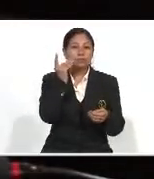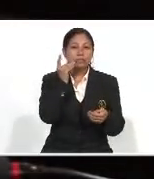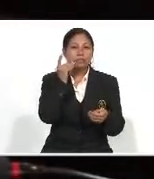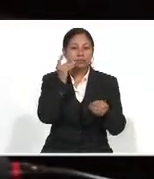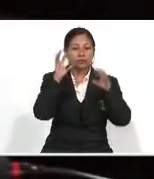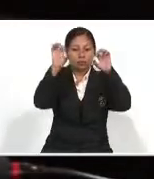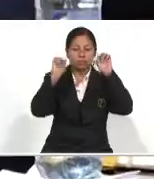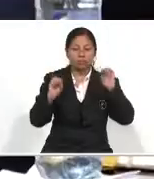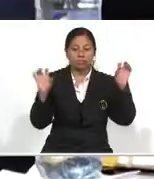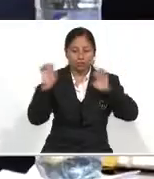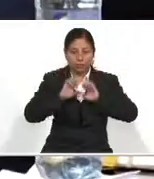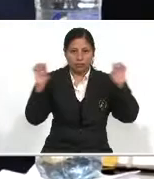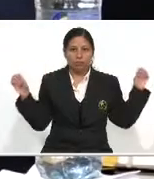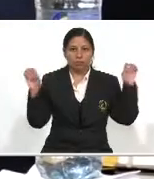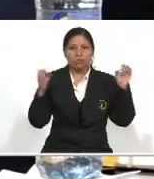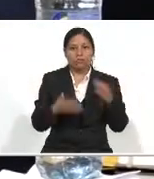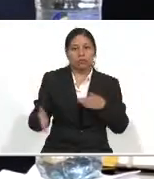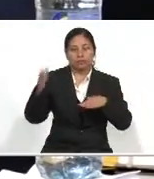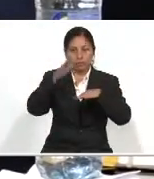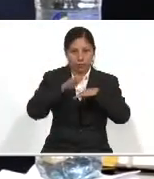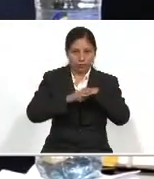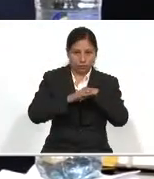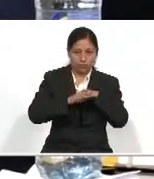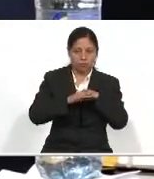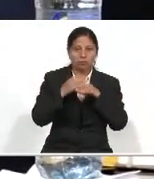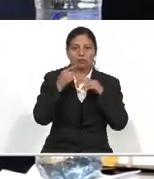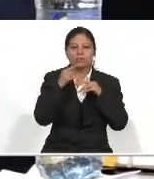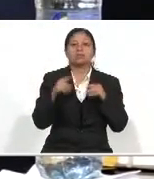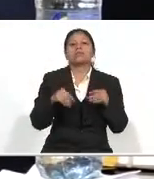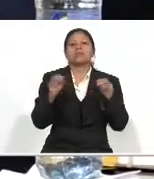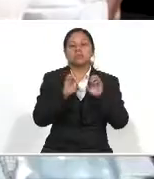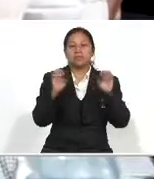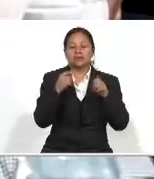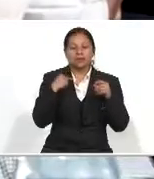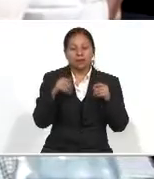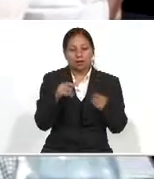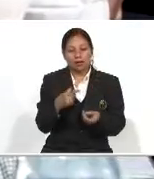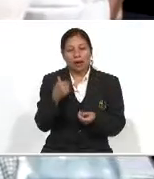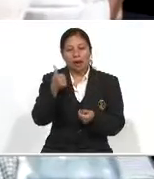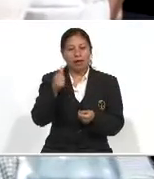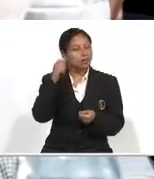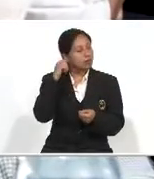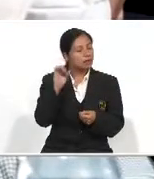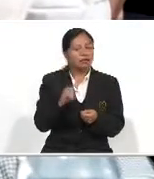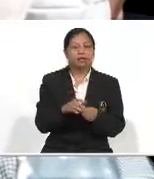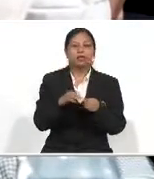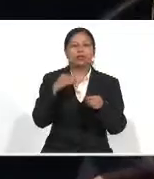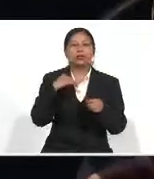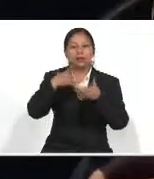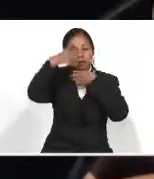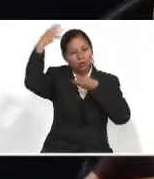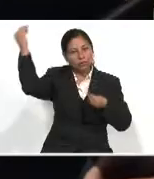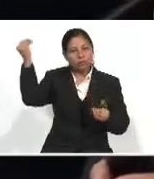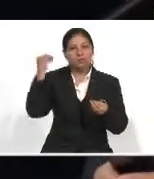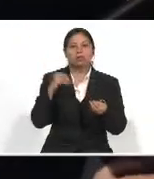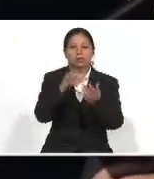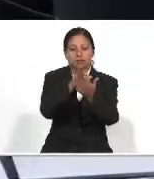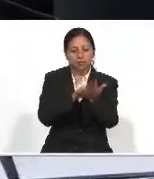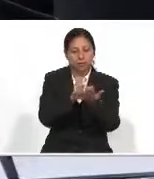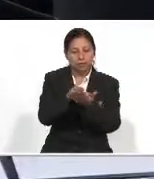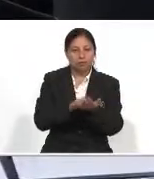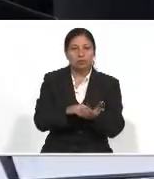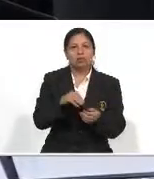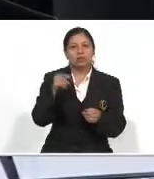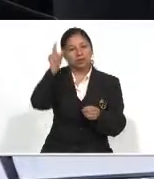de Educación Física de IGEF, además autoridades de la Confederación Deportiva Autónoma de Guatemala, CDAG, Universidad de San Carlos de Guatemala, Contraloría General de